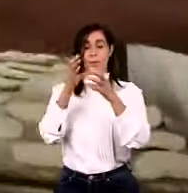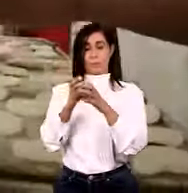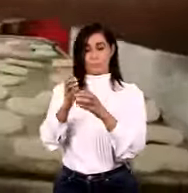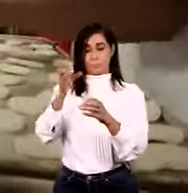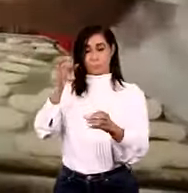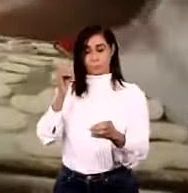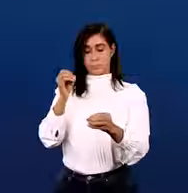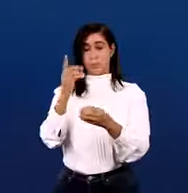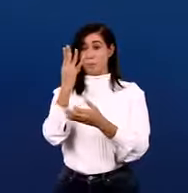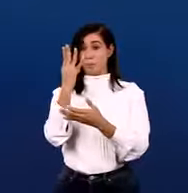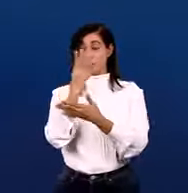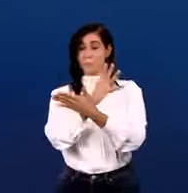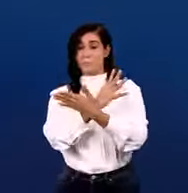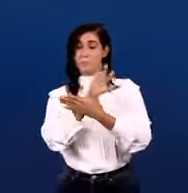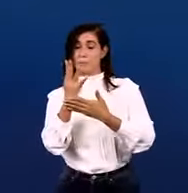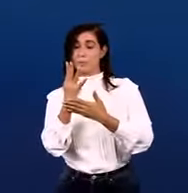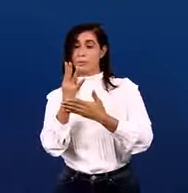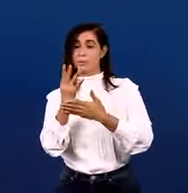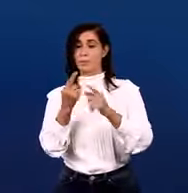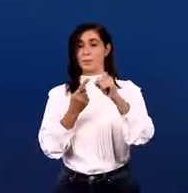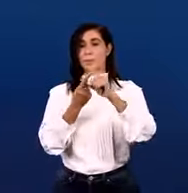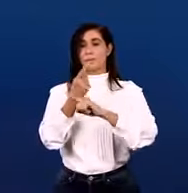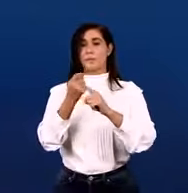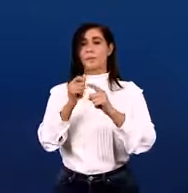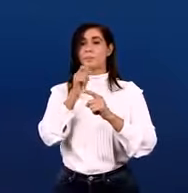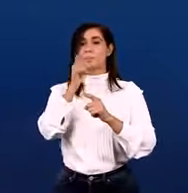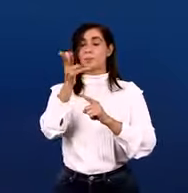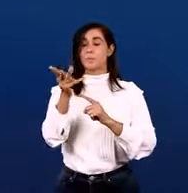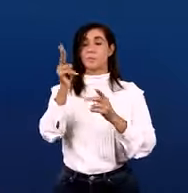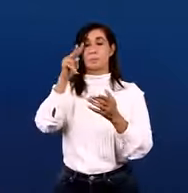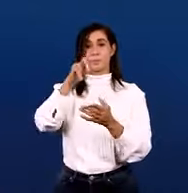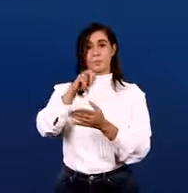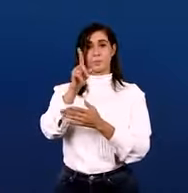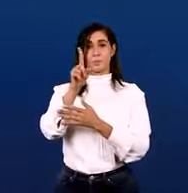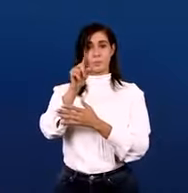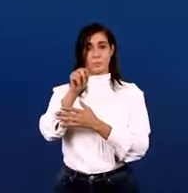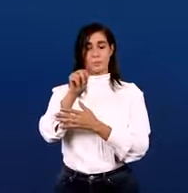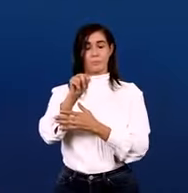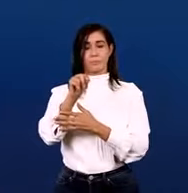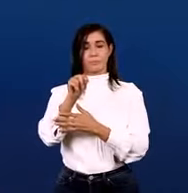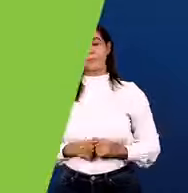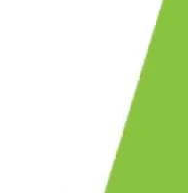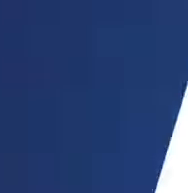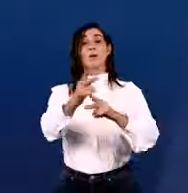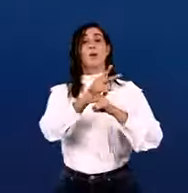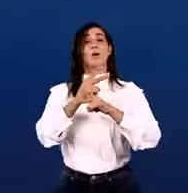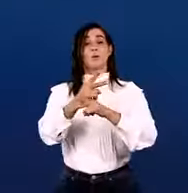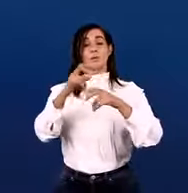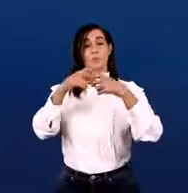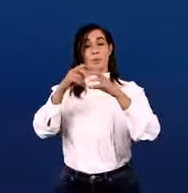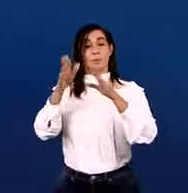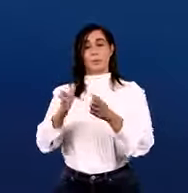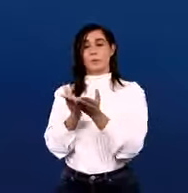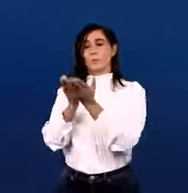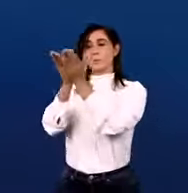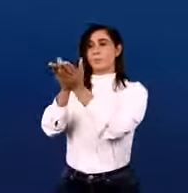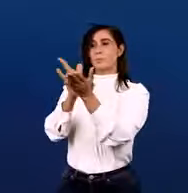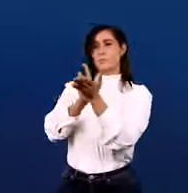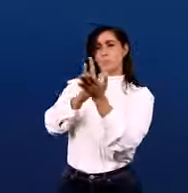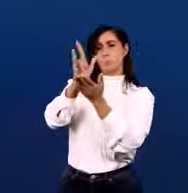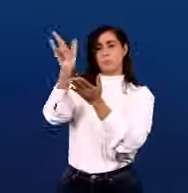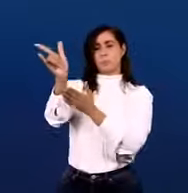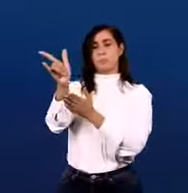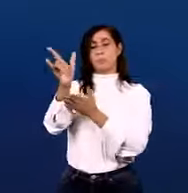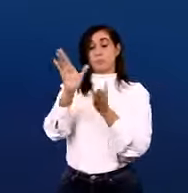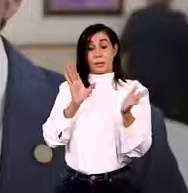alimentos crudos durante las cuatro semanas del mes de mayo del 2020. Protegemos empresarios